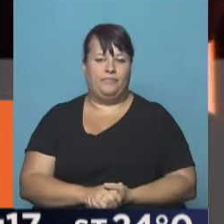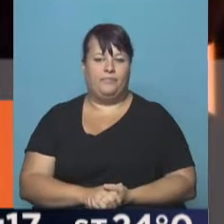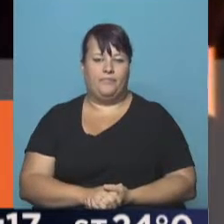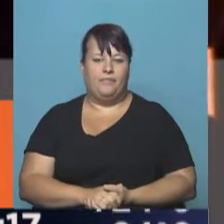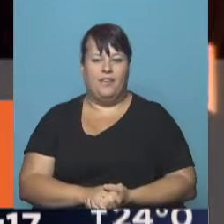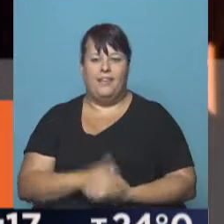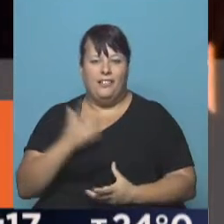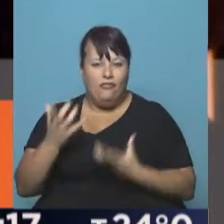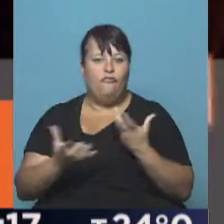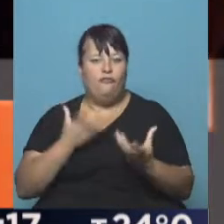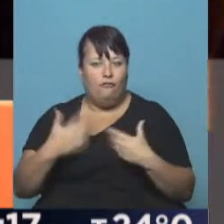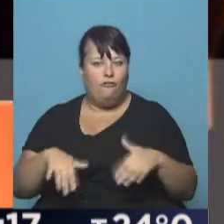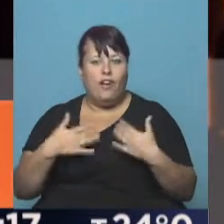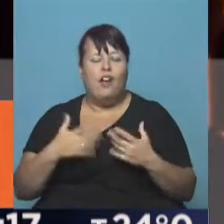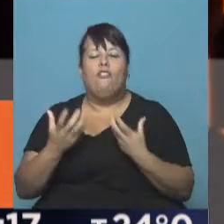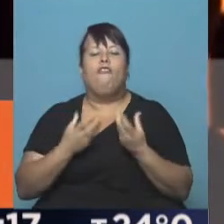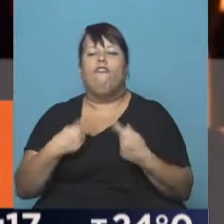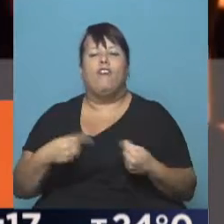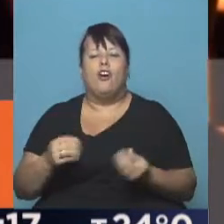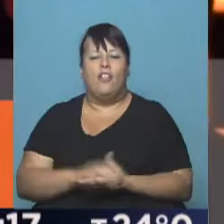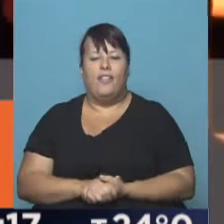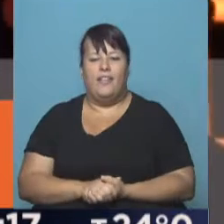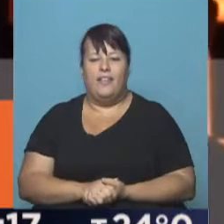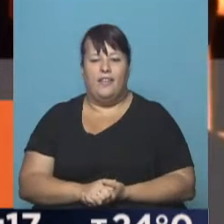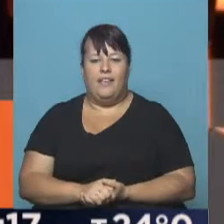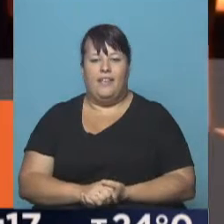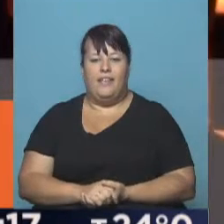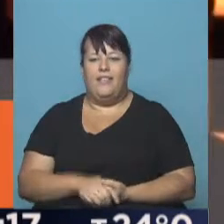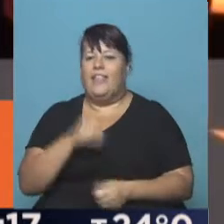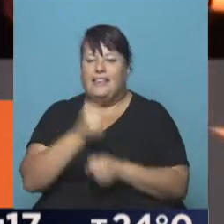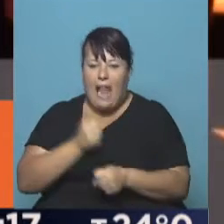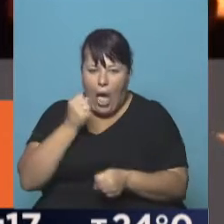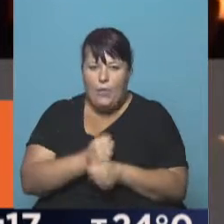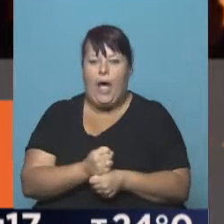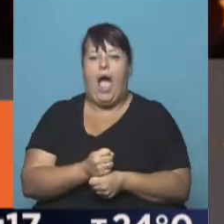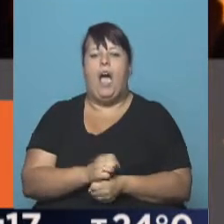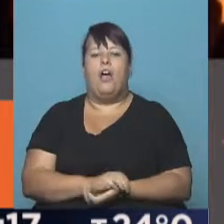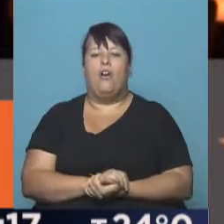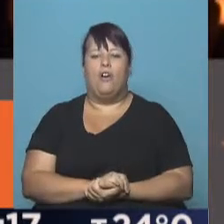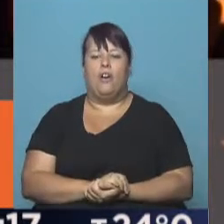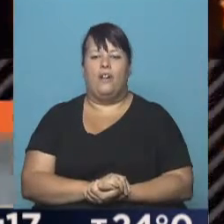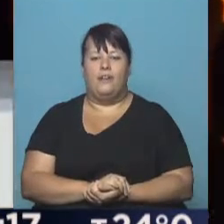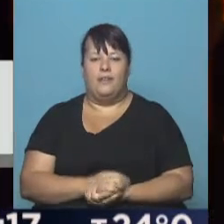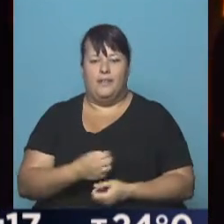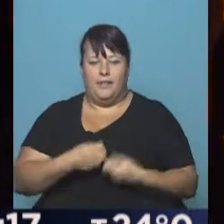que es un fuego, el fuego del trabajo, de